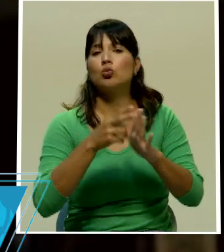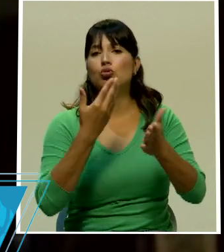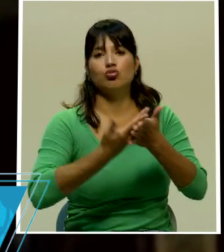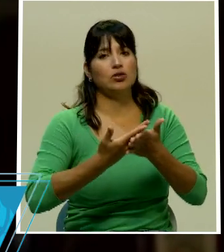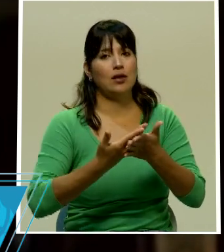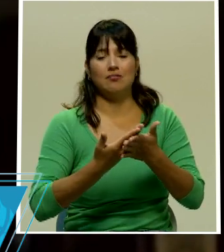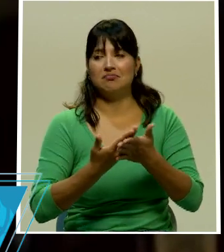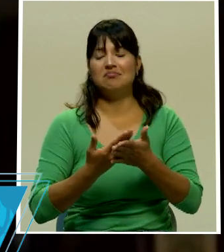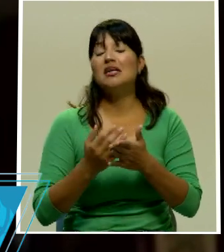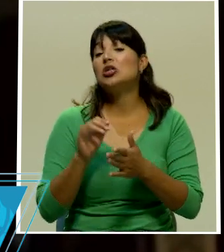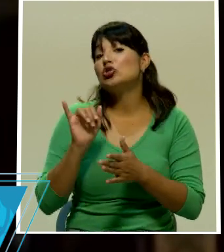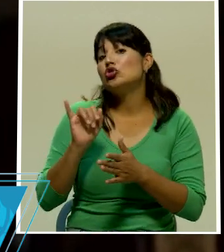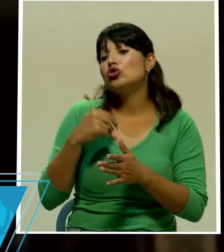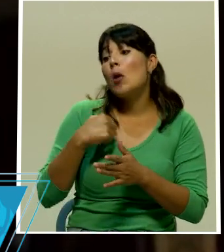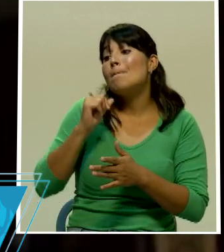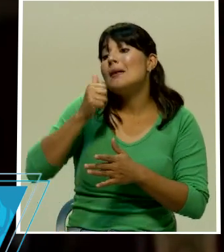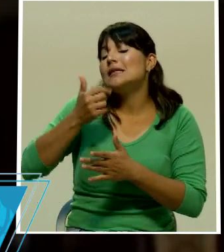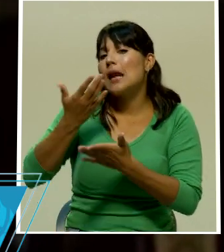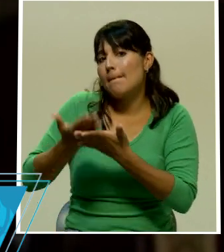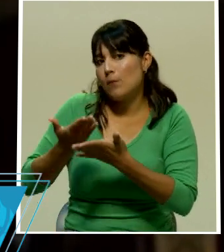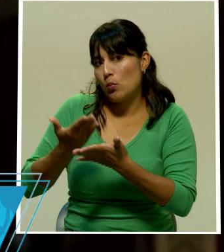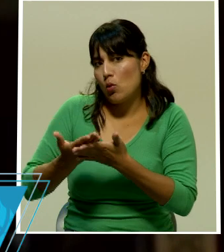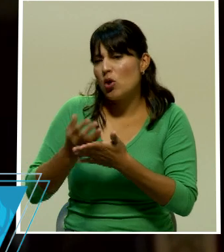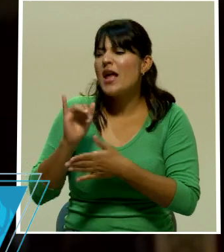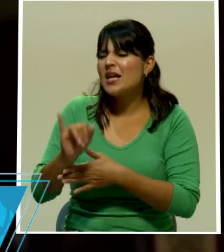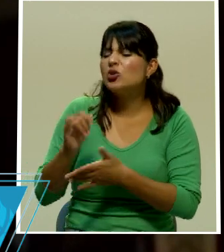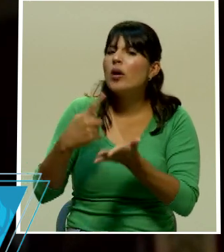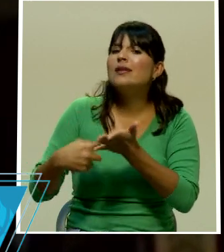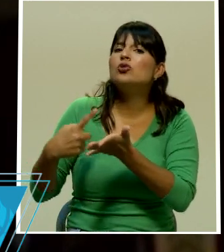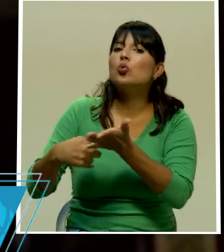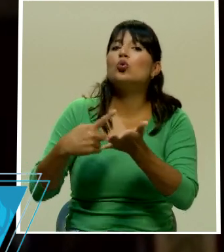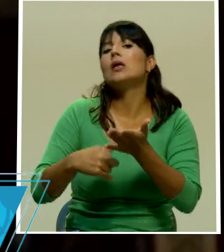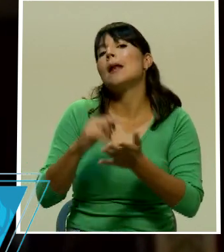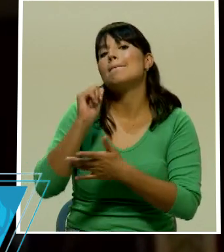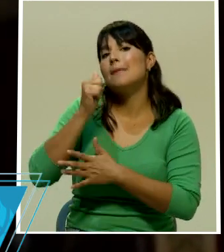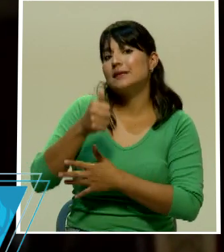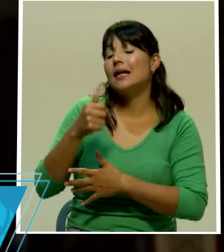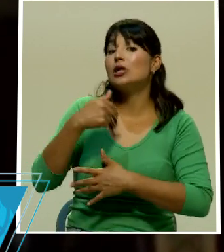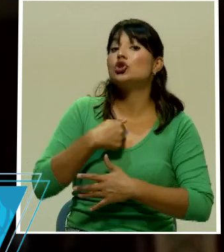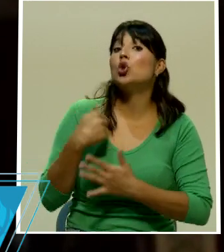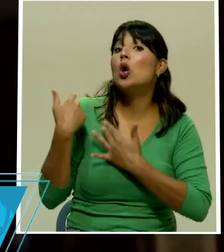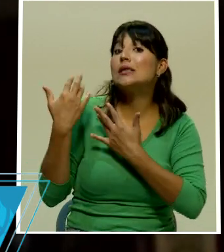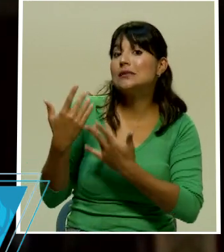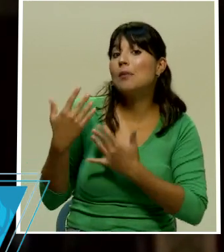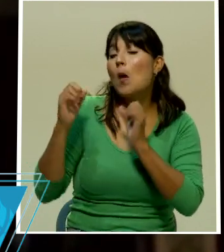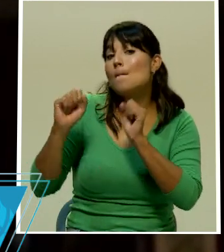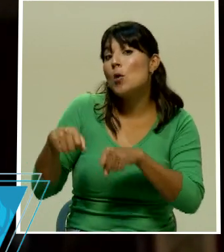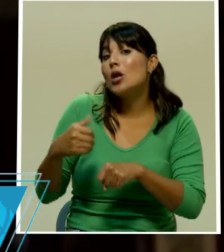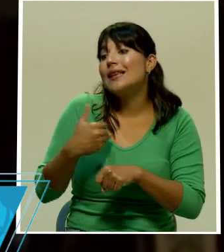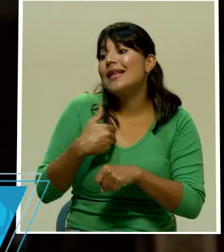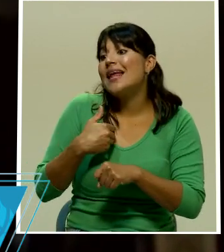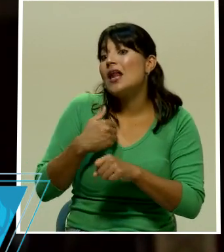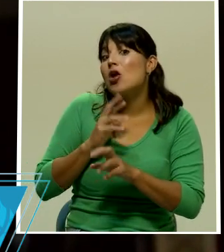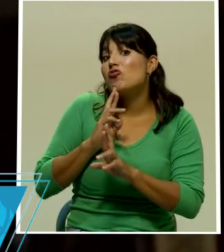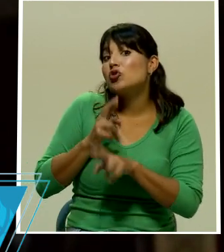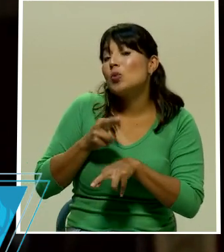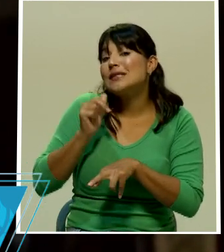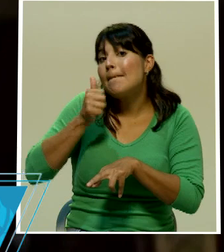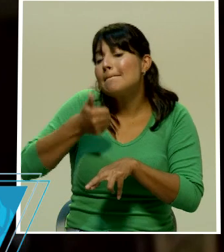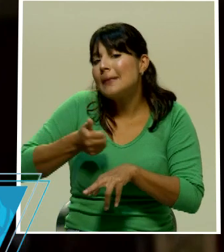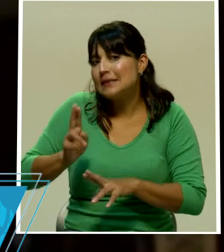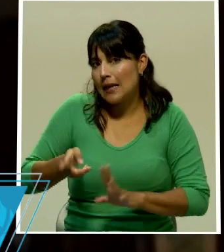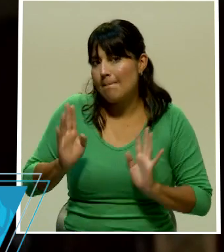a la par todas esas cosas son las que vamos a discutir mañana y yo espero tener respuestas mañana mismo para